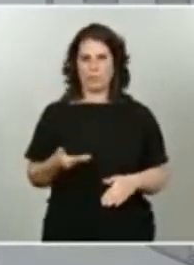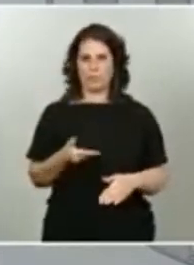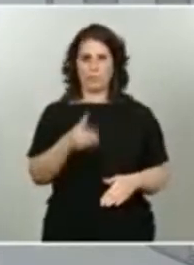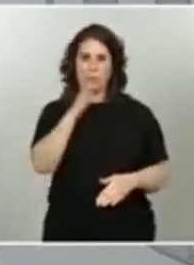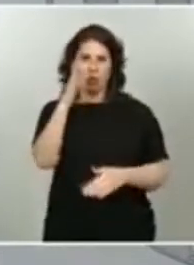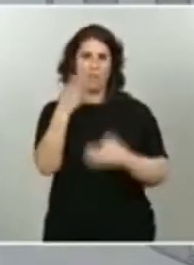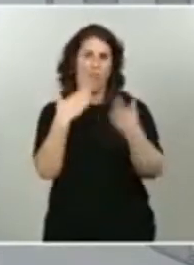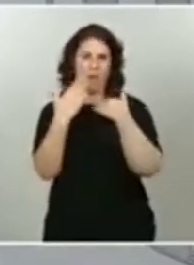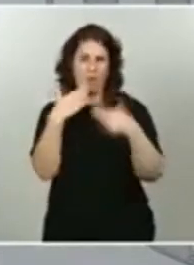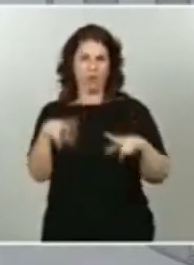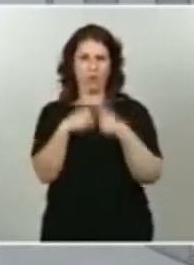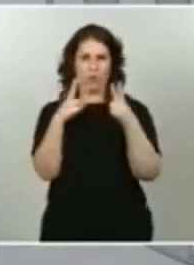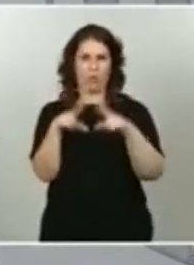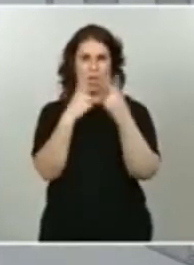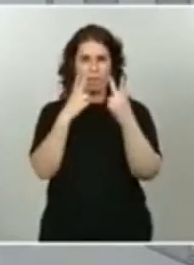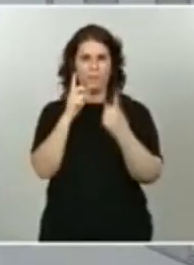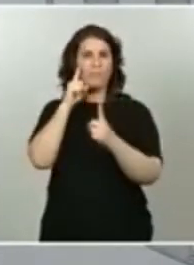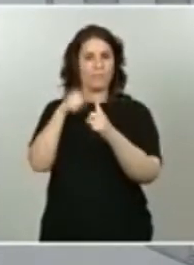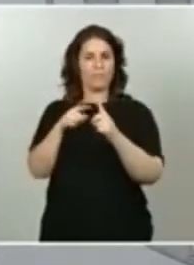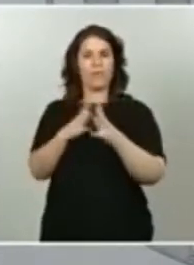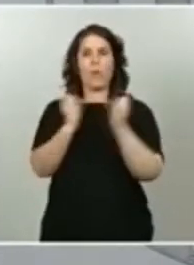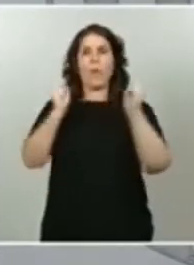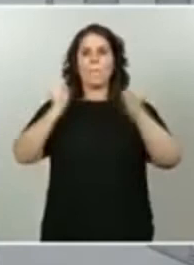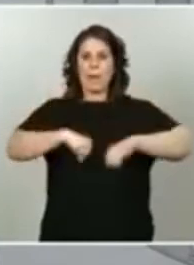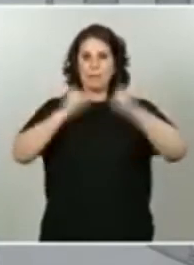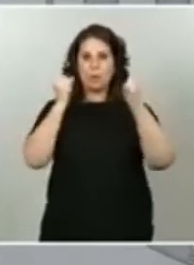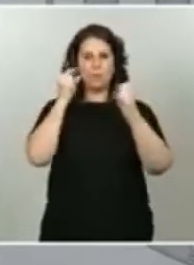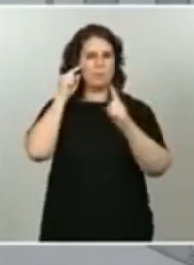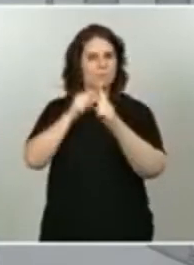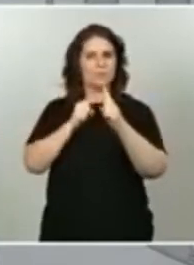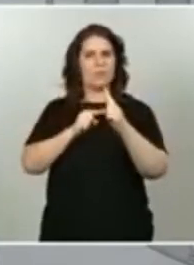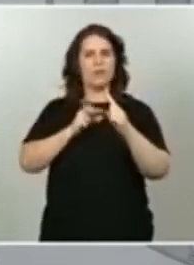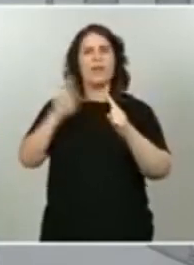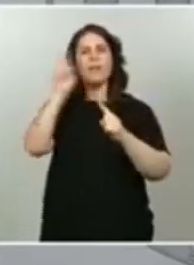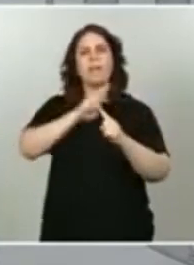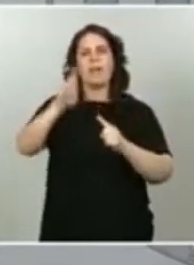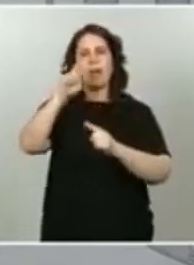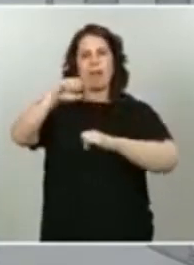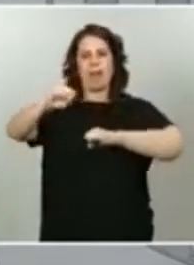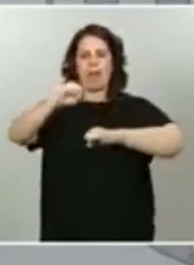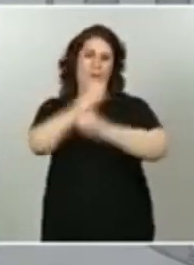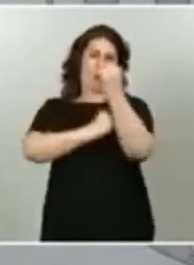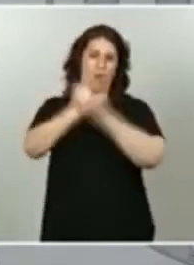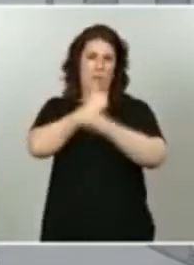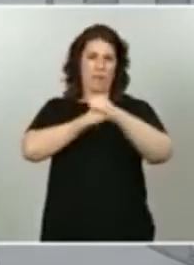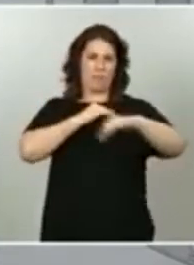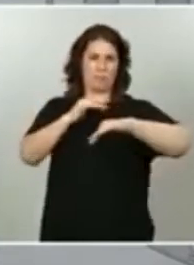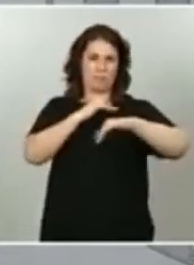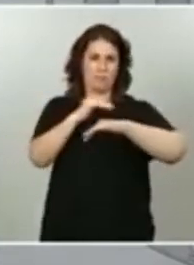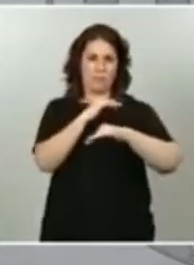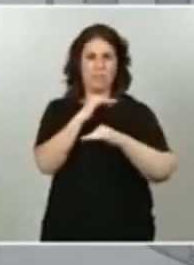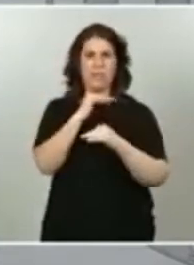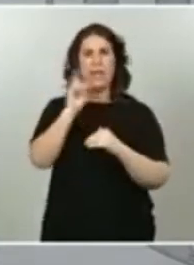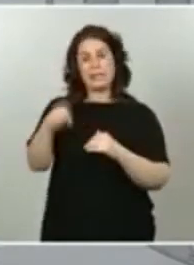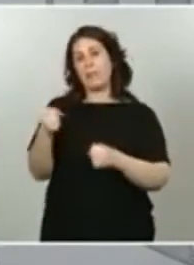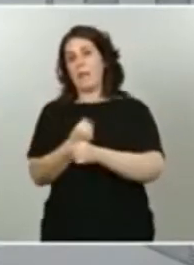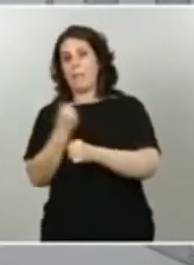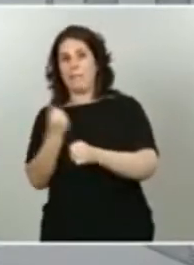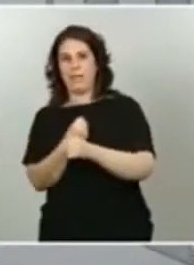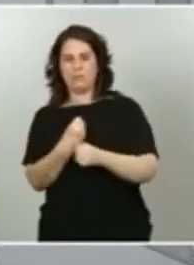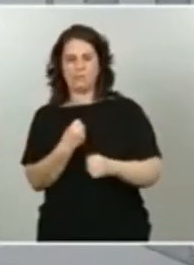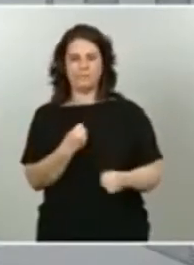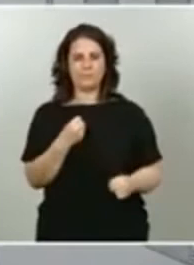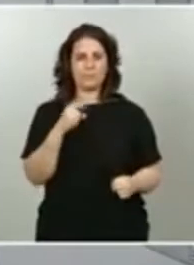con la firma del Pacto por la reactivación económica y el empleo. Un mensaje claro de confianza, de